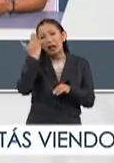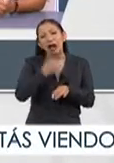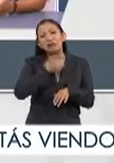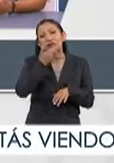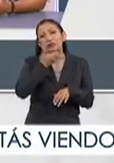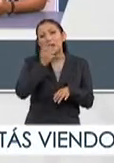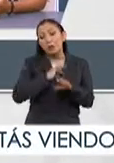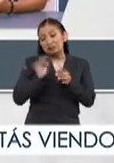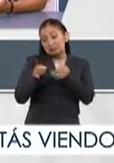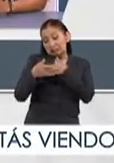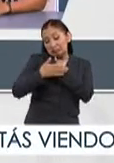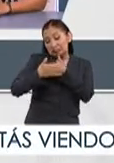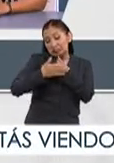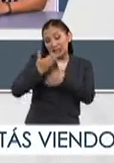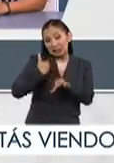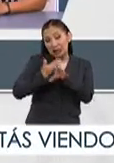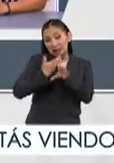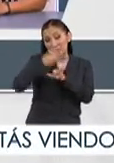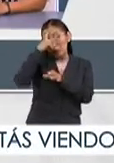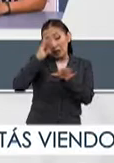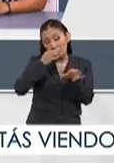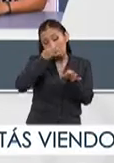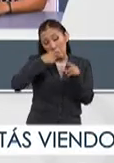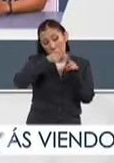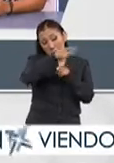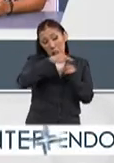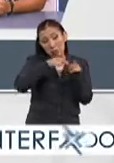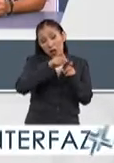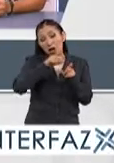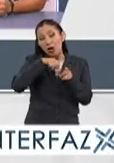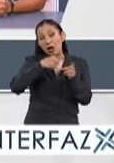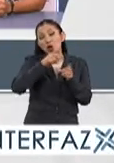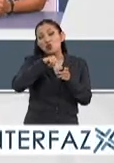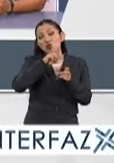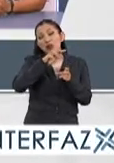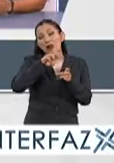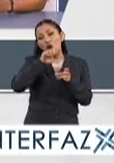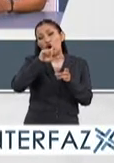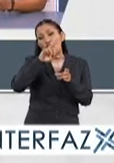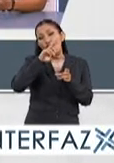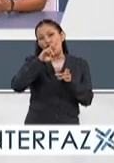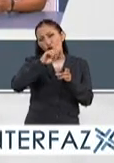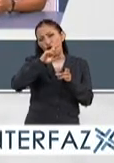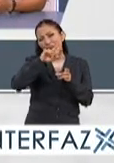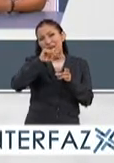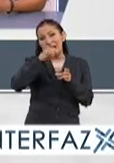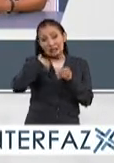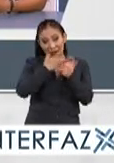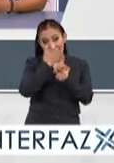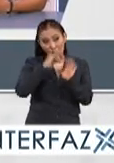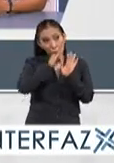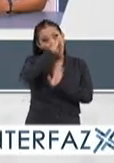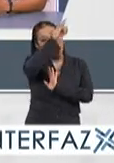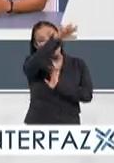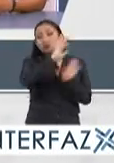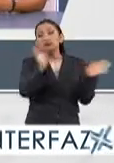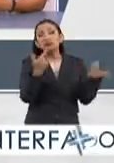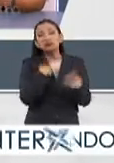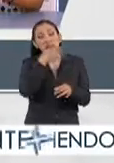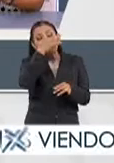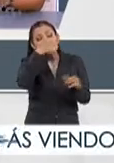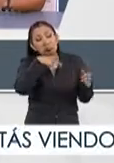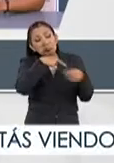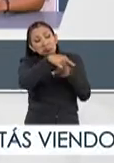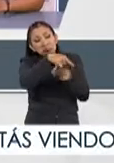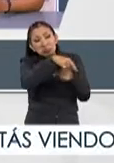Y más por la cercanía de Estados Unidos con México. O realmente Nuevo Orleans no es como que un estado que esté del otro lado de Estados